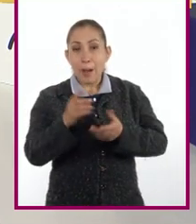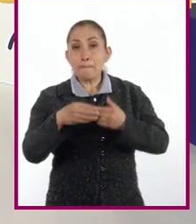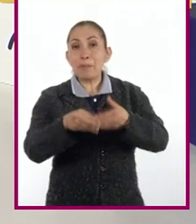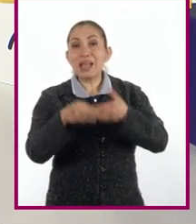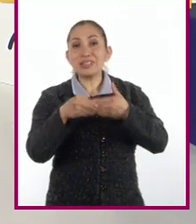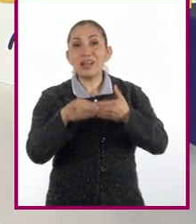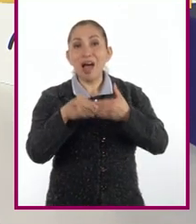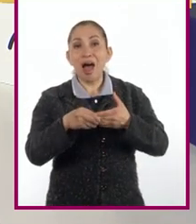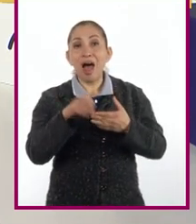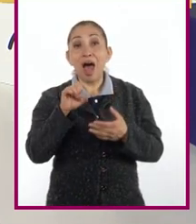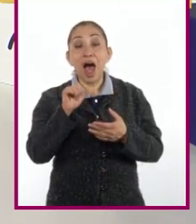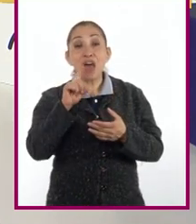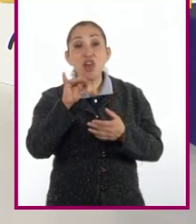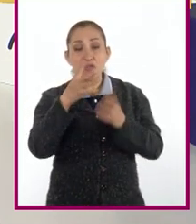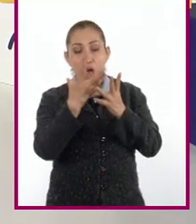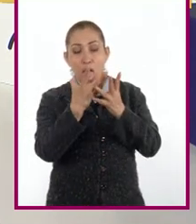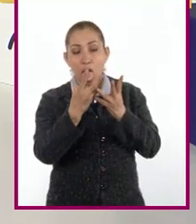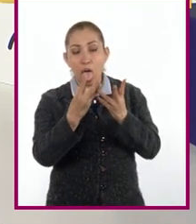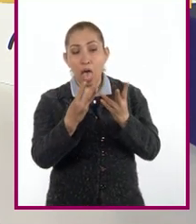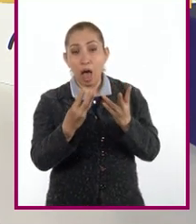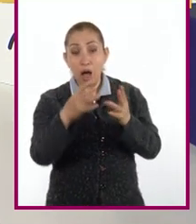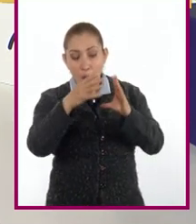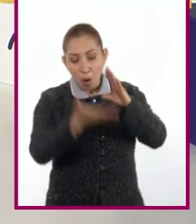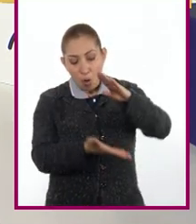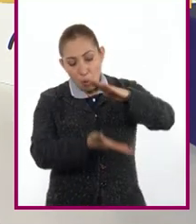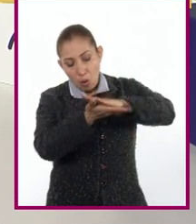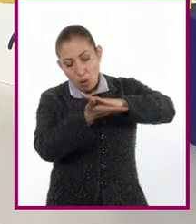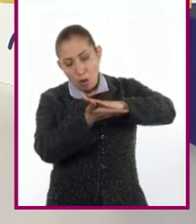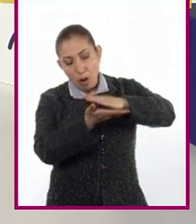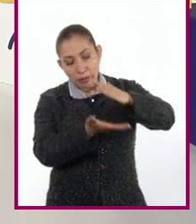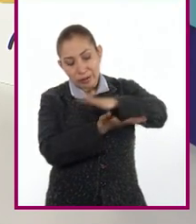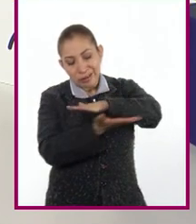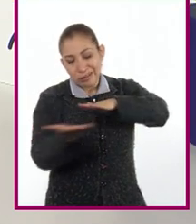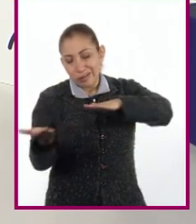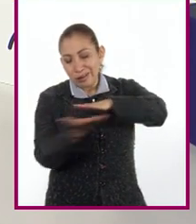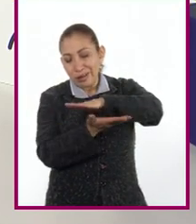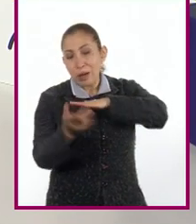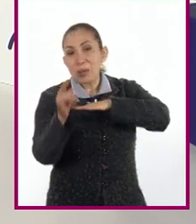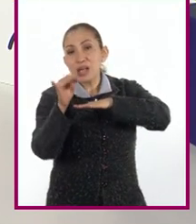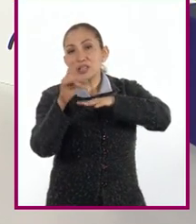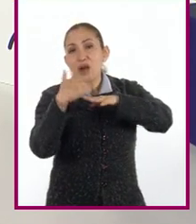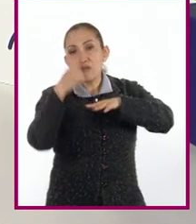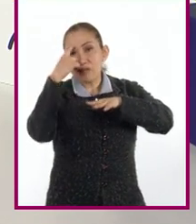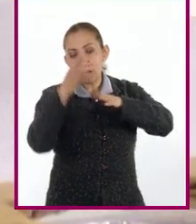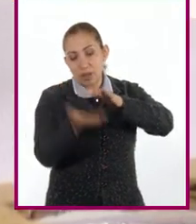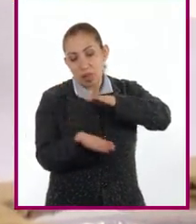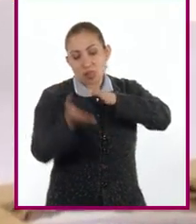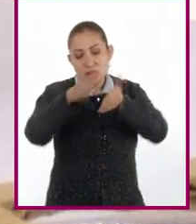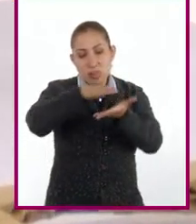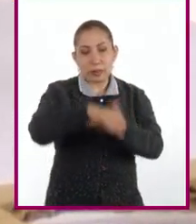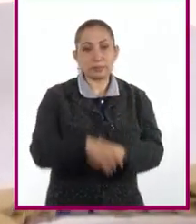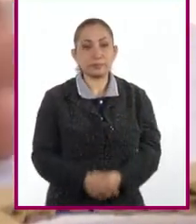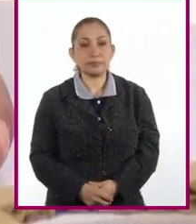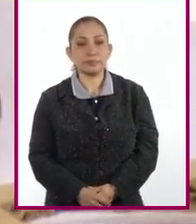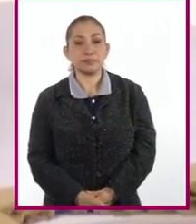el adobe, si se escurre, tenga el plástico y pueda ser fácilmente retirado.